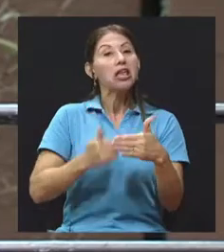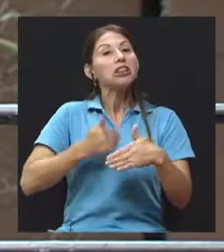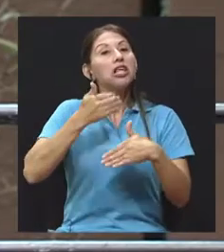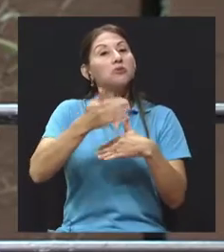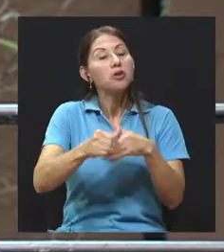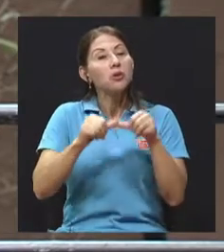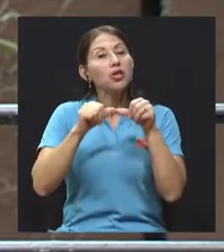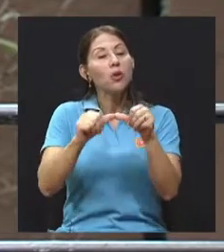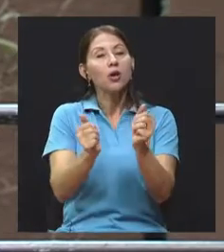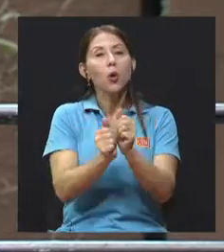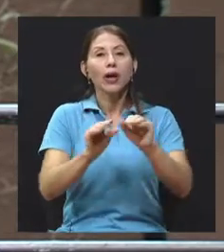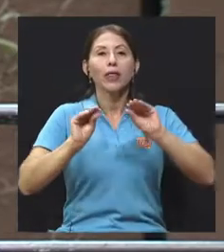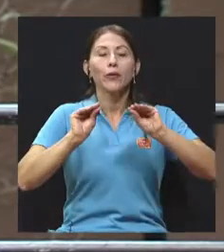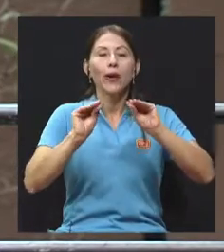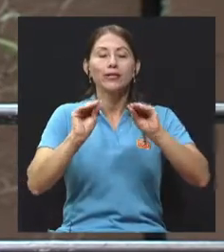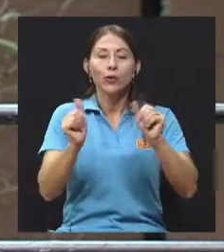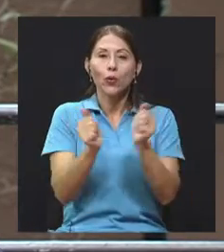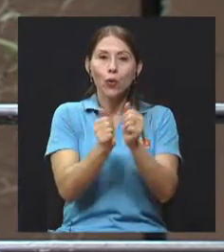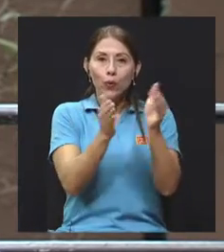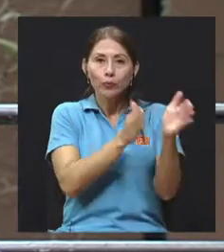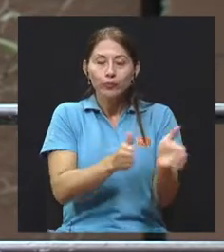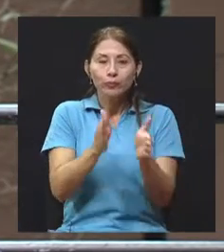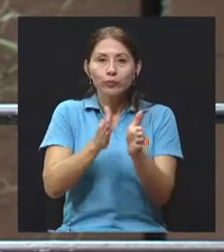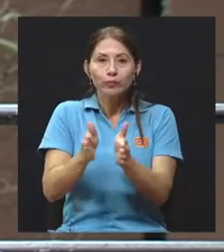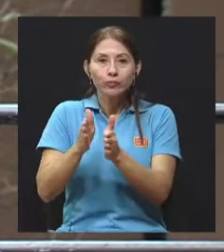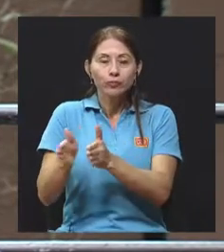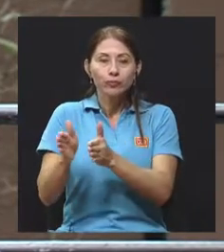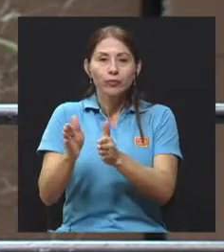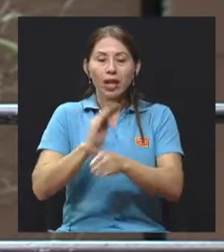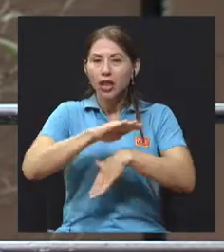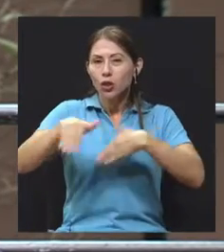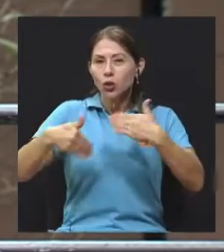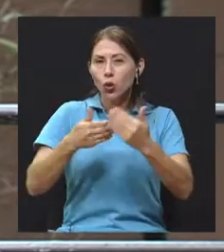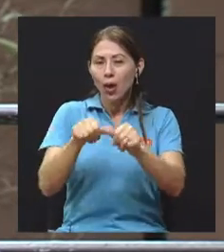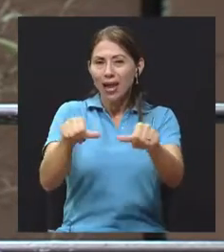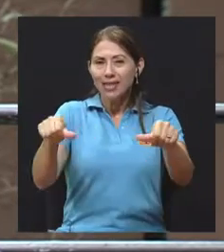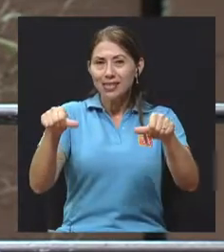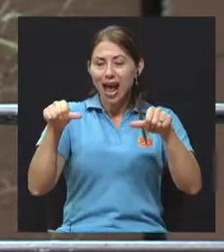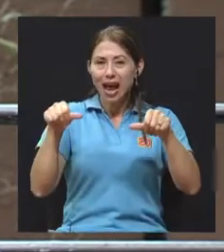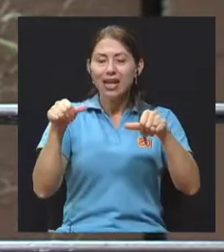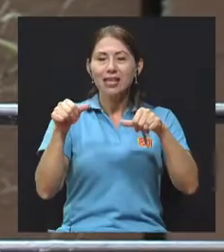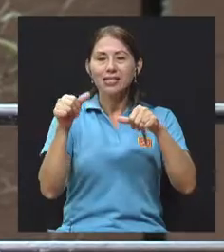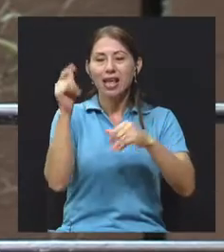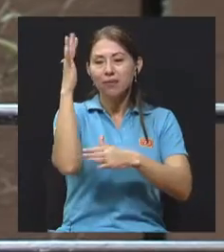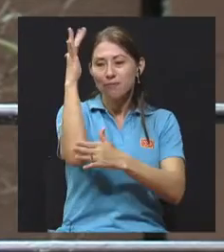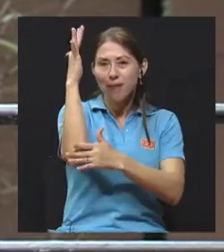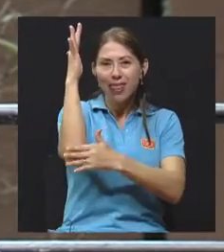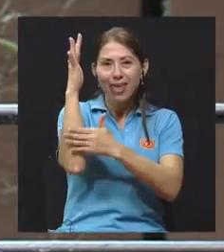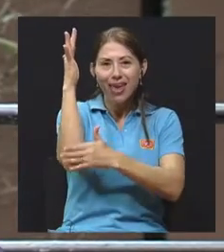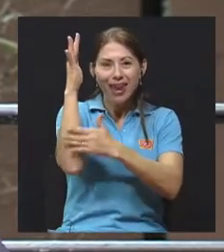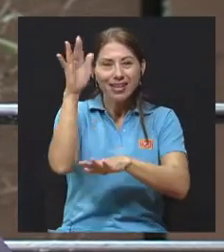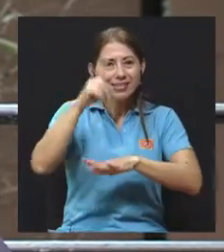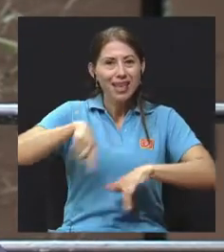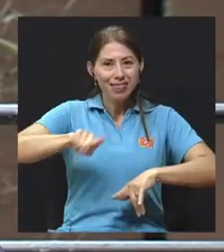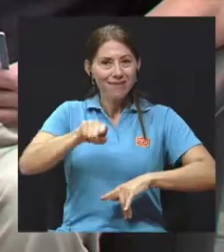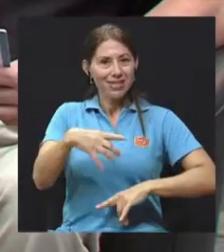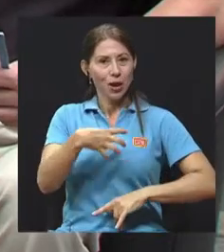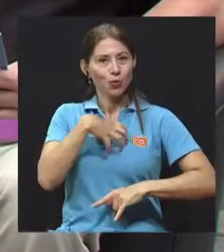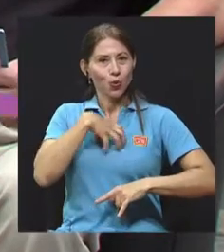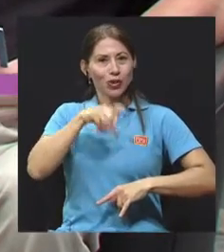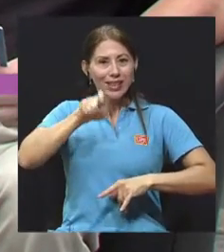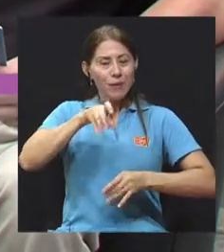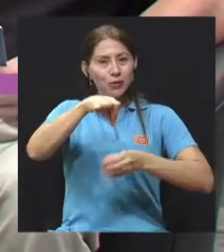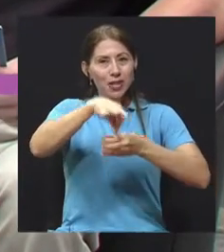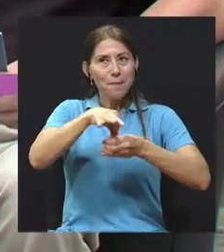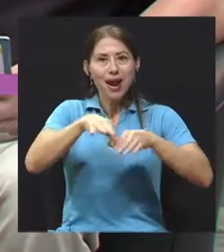y la formación en todas las áreas de madera, del Valle Intermontano y otras cosas que hay que sembrar aquí. Y por último, las